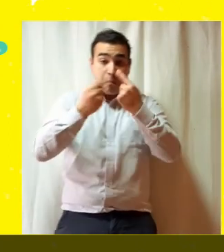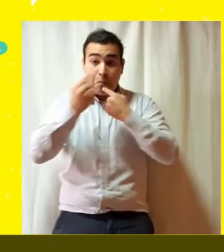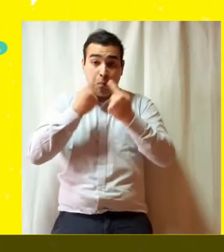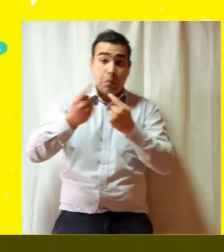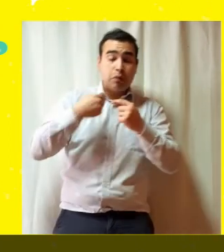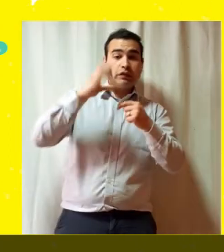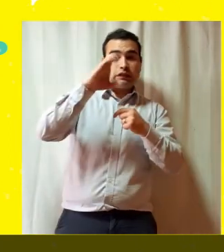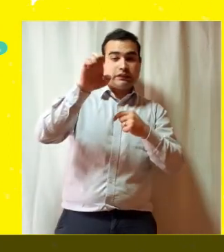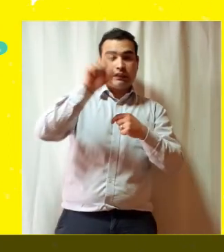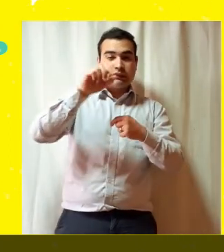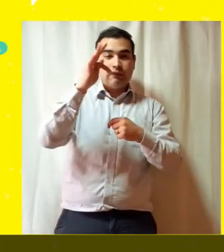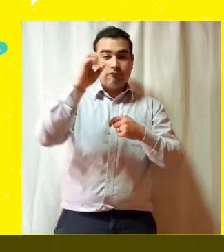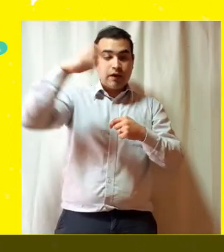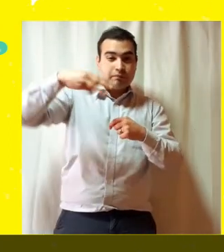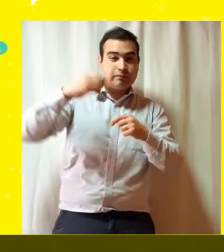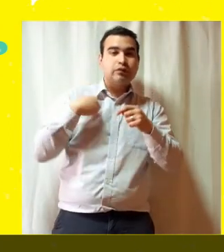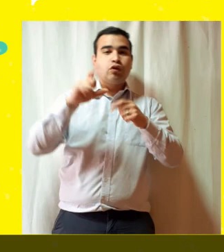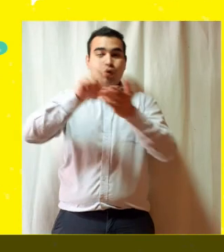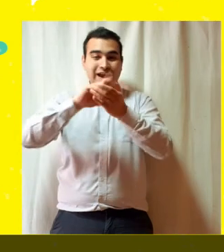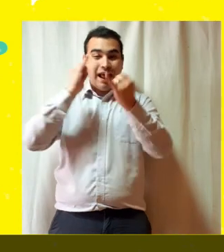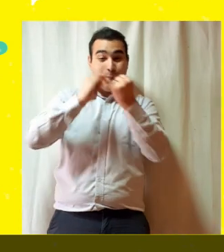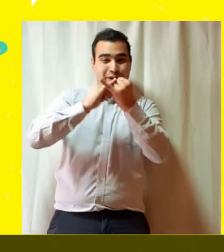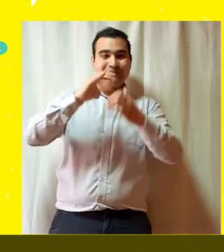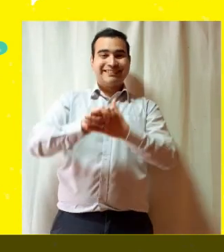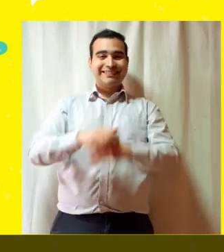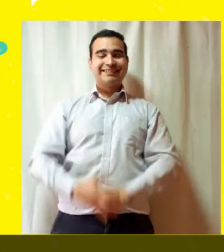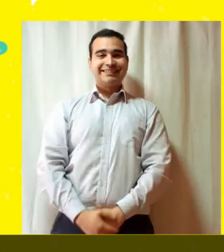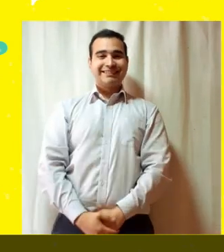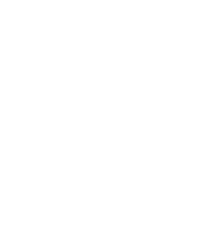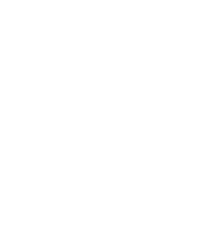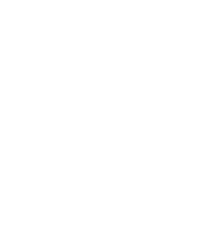CESFAM por los profesionales del programa de espacios amigables Gracias por